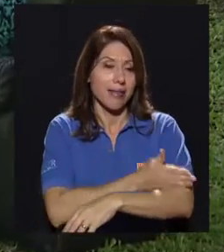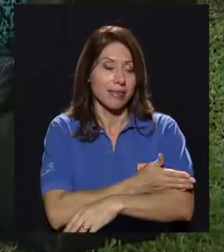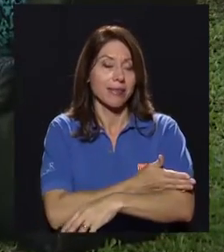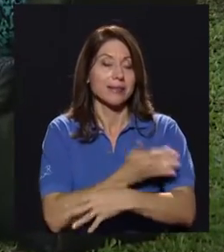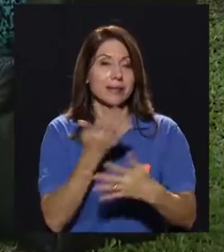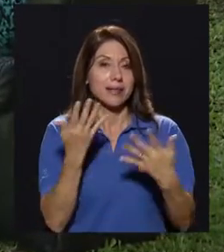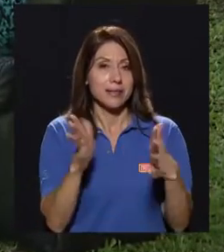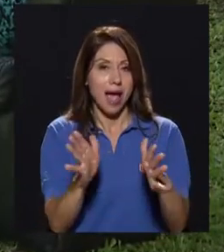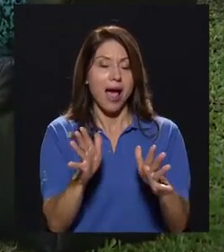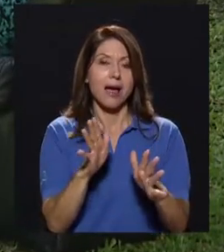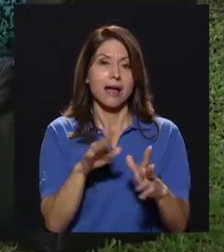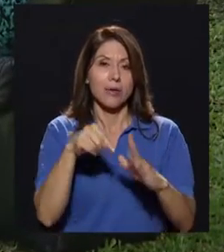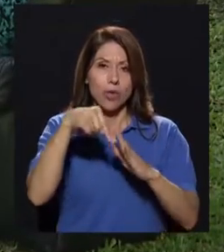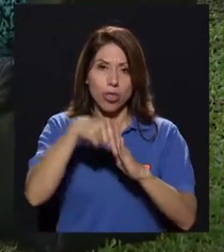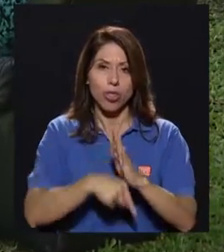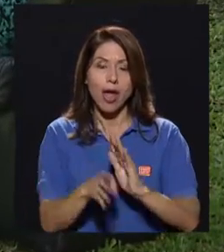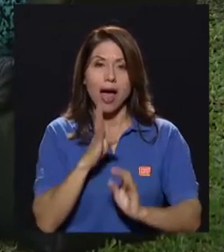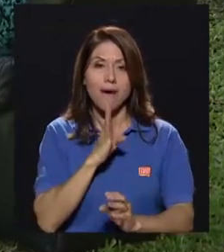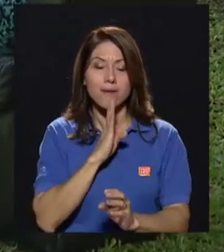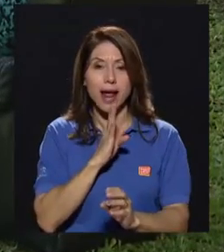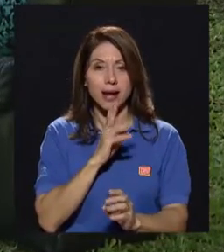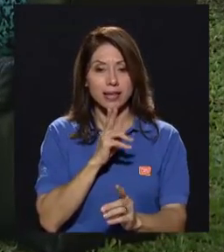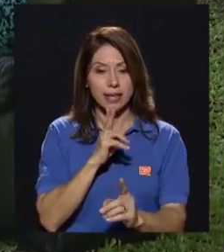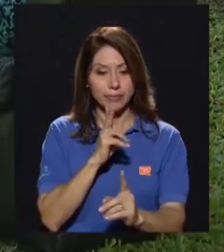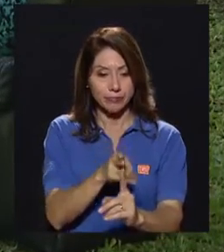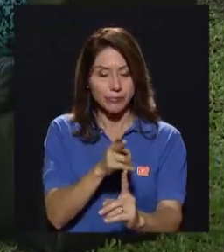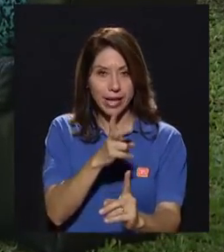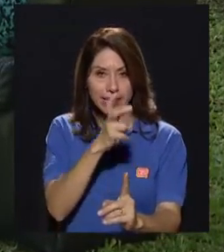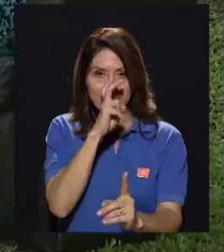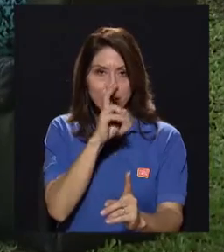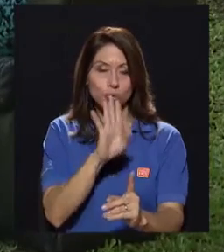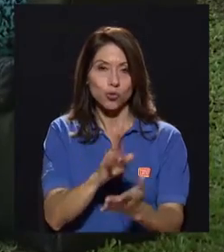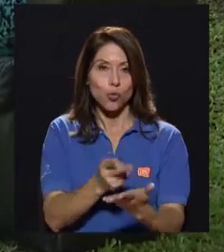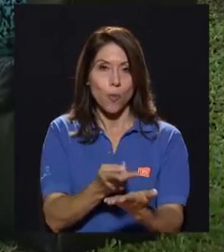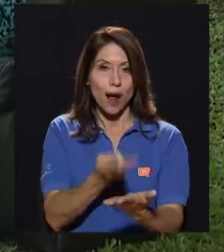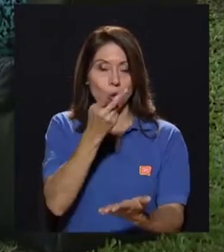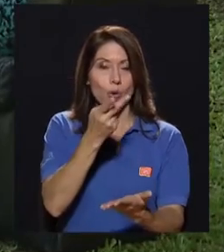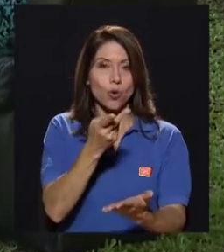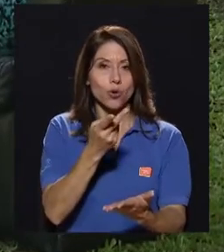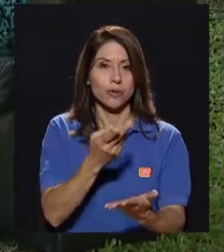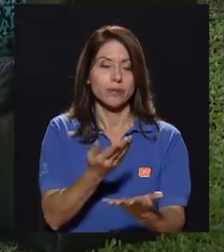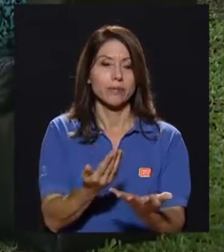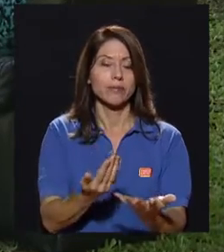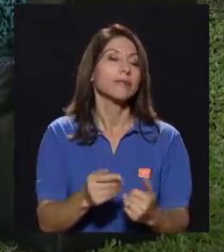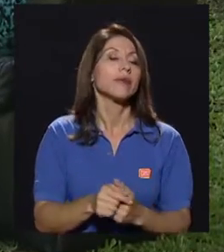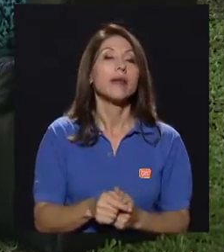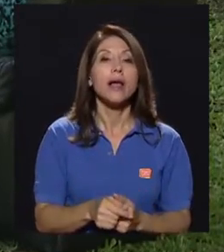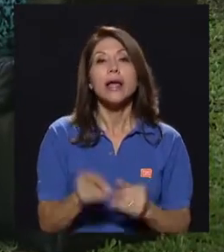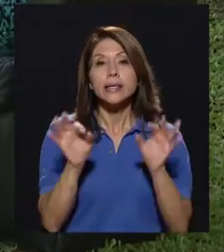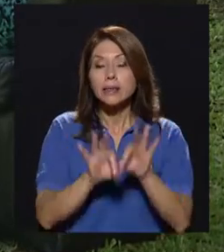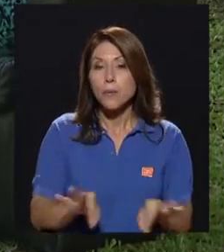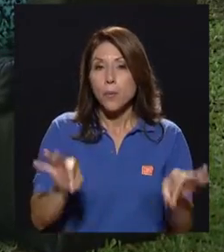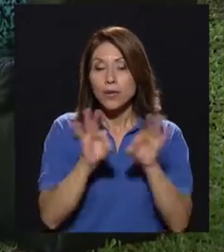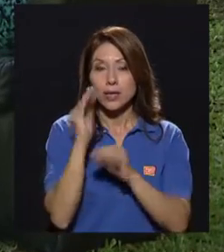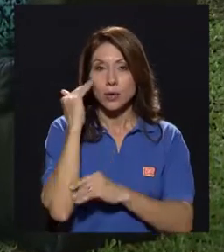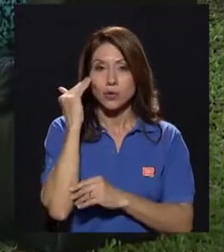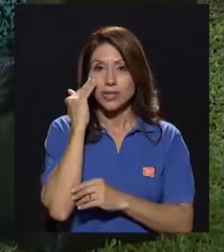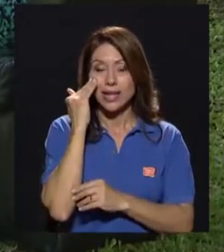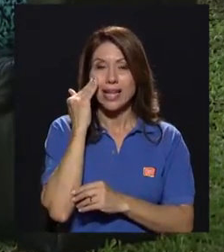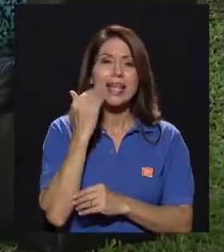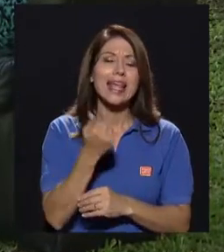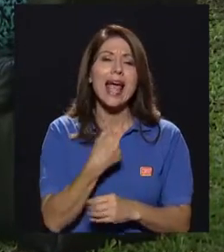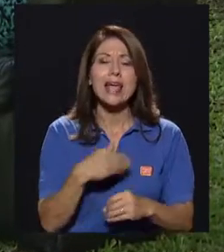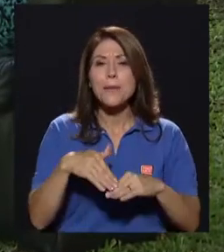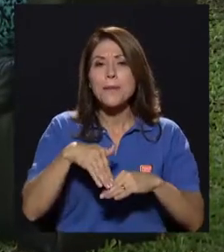entrar, ya hablar del insecto como tal en su valor nutricional, ¿verdad? Es importante conocer que al haber